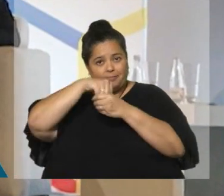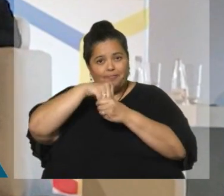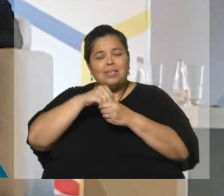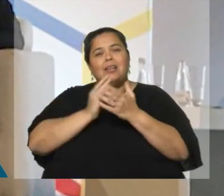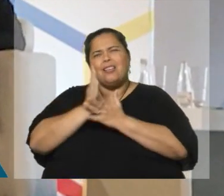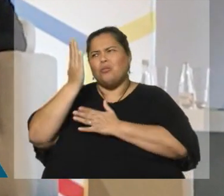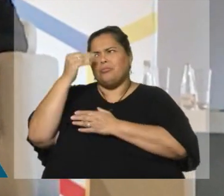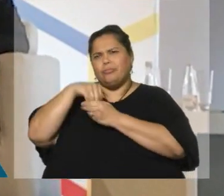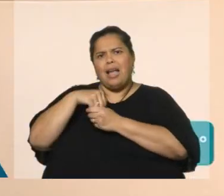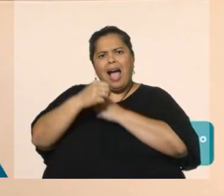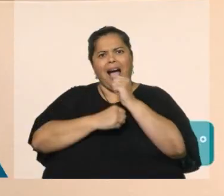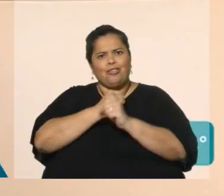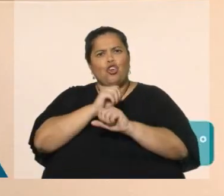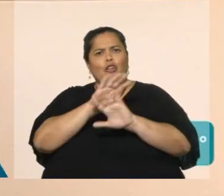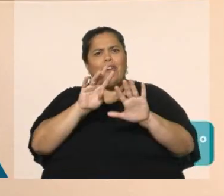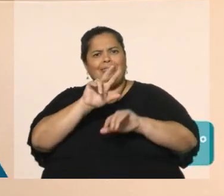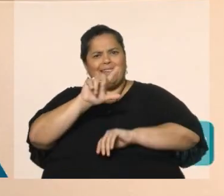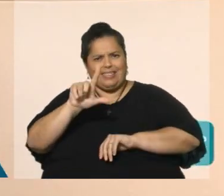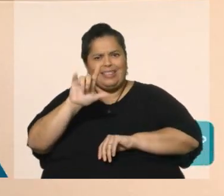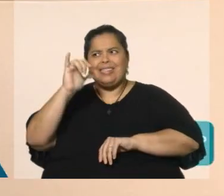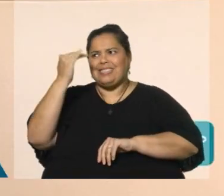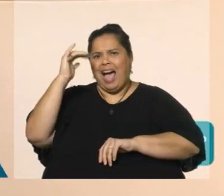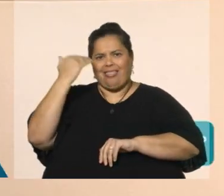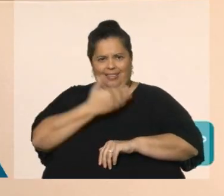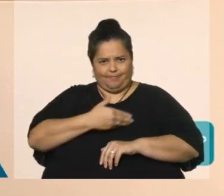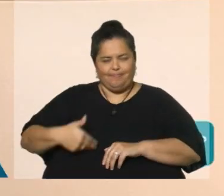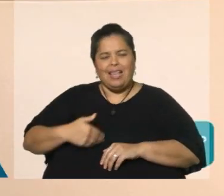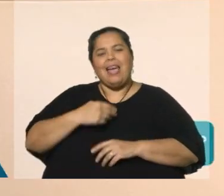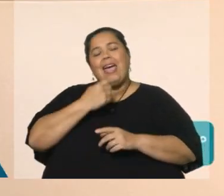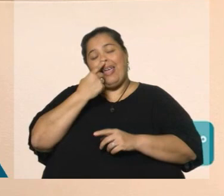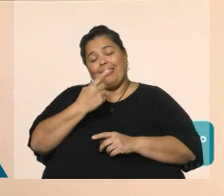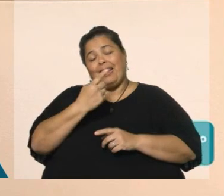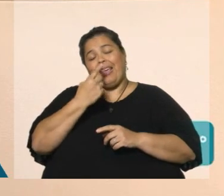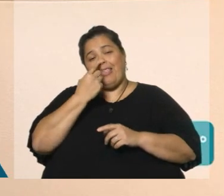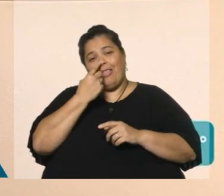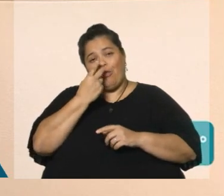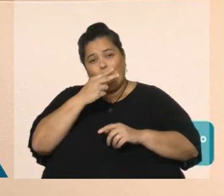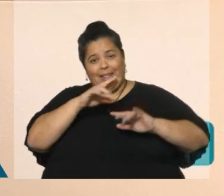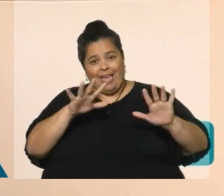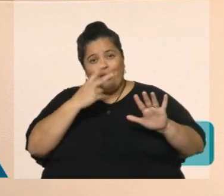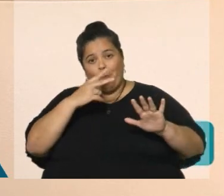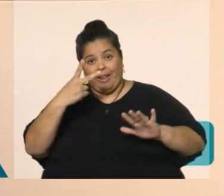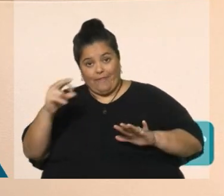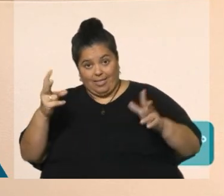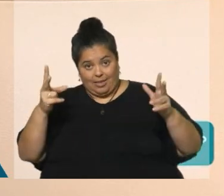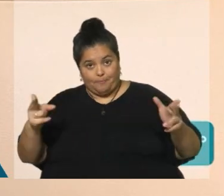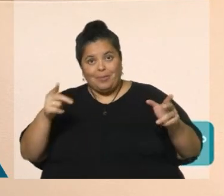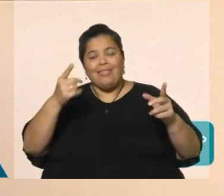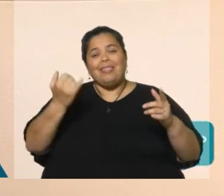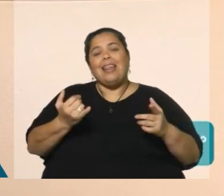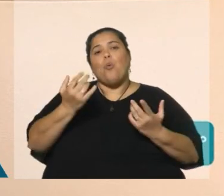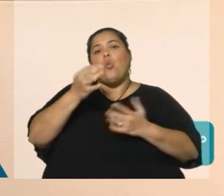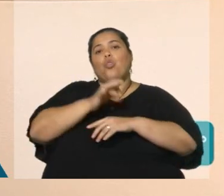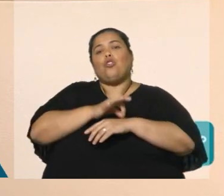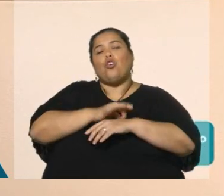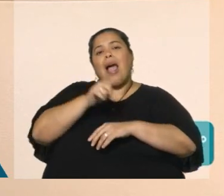1997 y de la cual fue director entre 2010 y 2020. Agualrebollo posee un doctorado en Economía de la